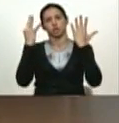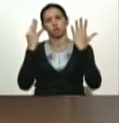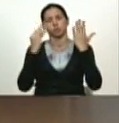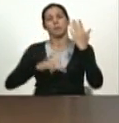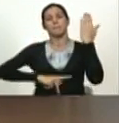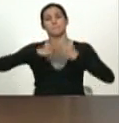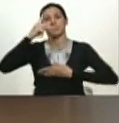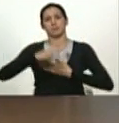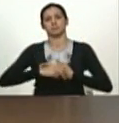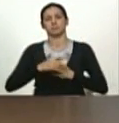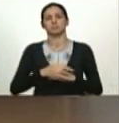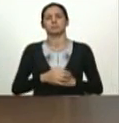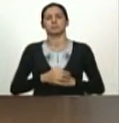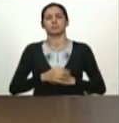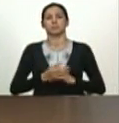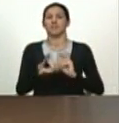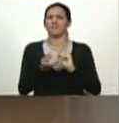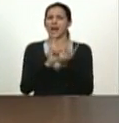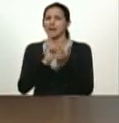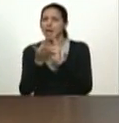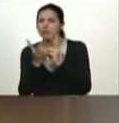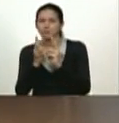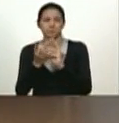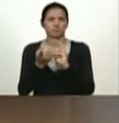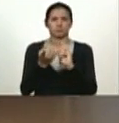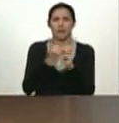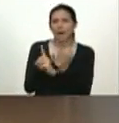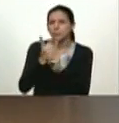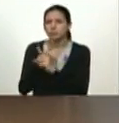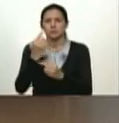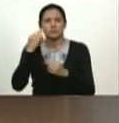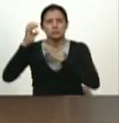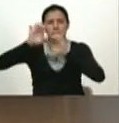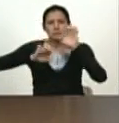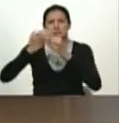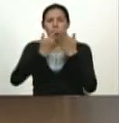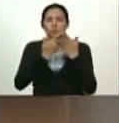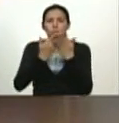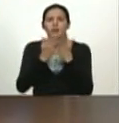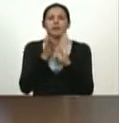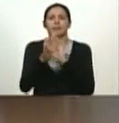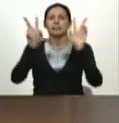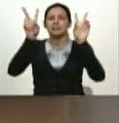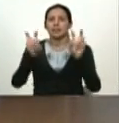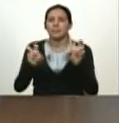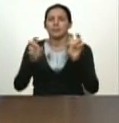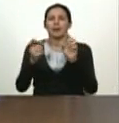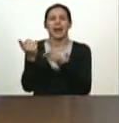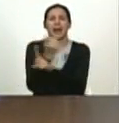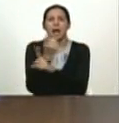Todas las variables, cambiarias, monetarias, fiscales, etc.